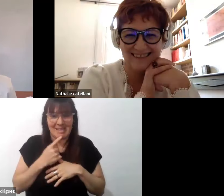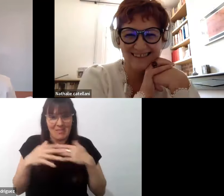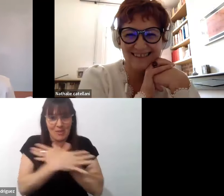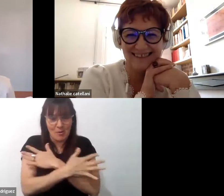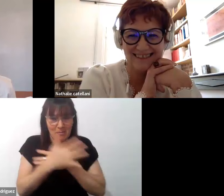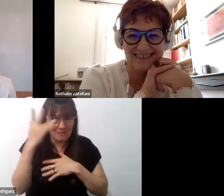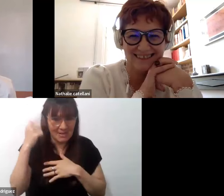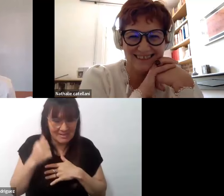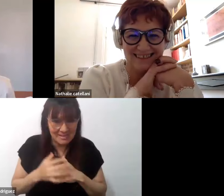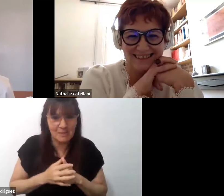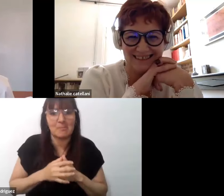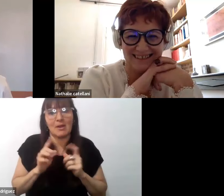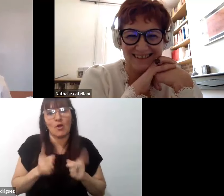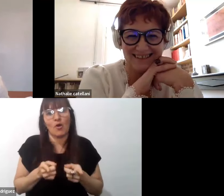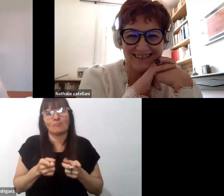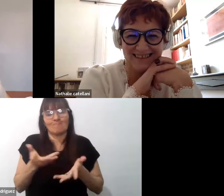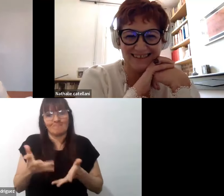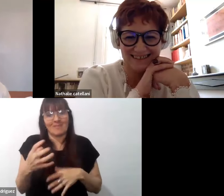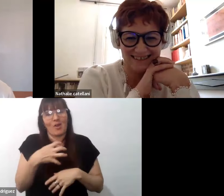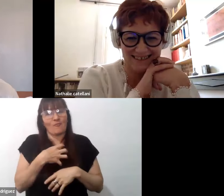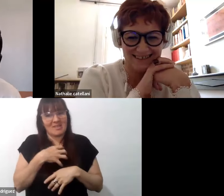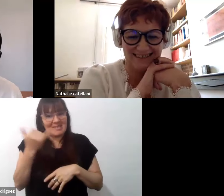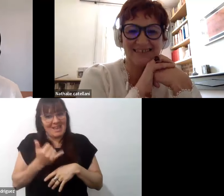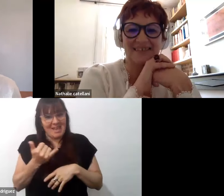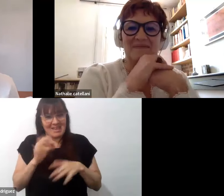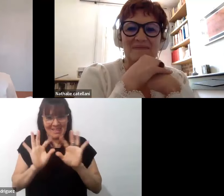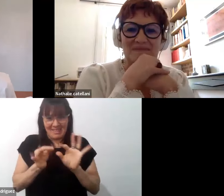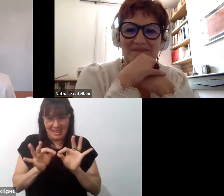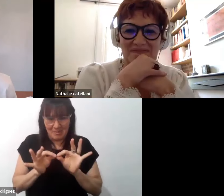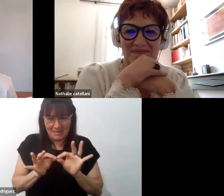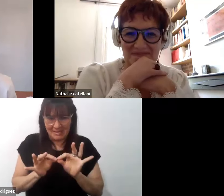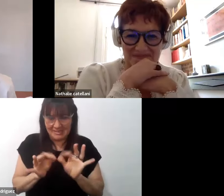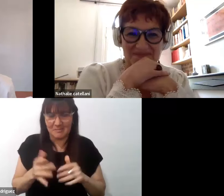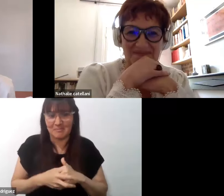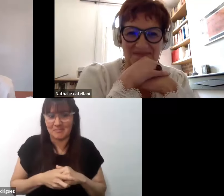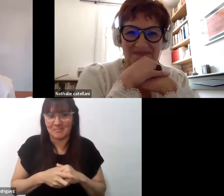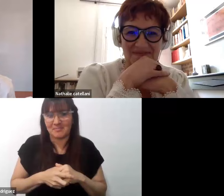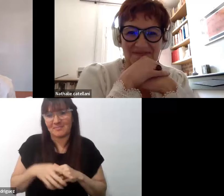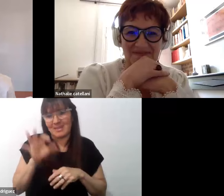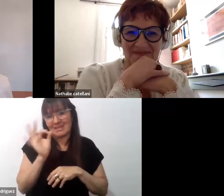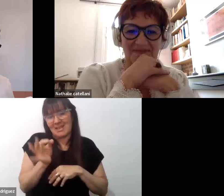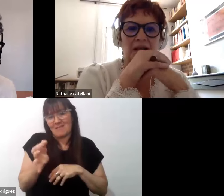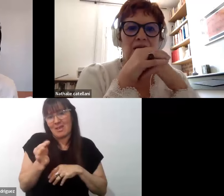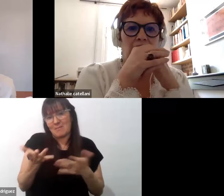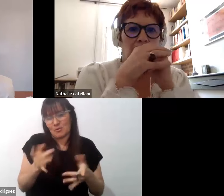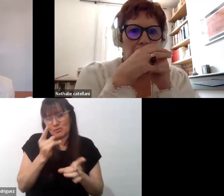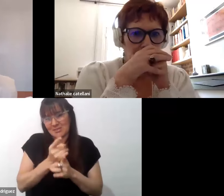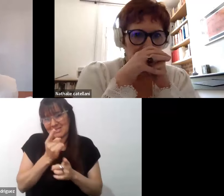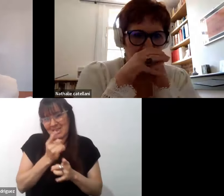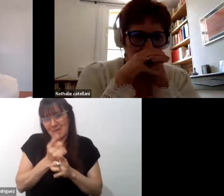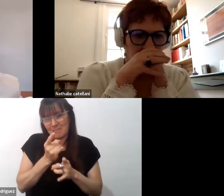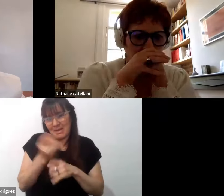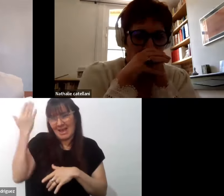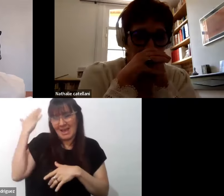pero confío en nuestras intérpretes, aunque sabemos que siempre, como conversábamos